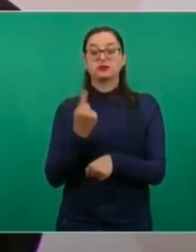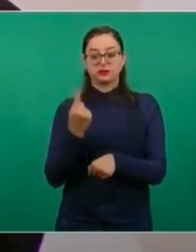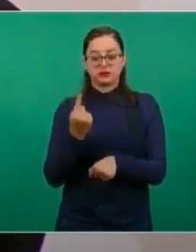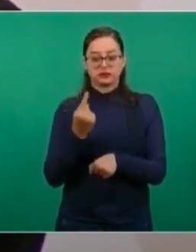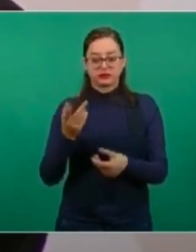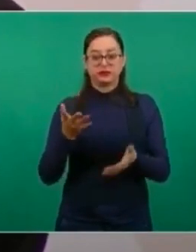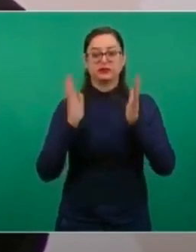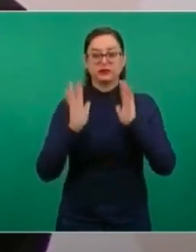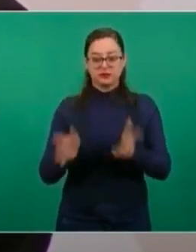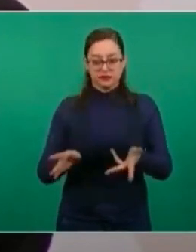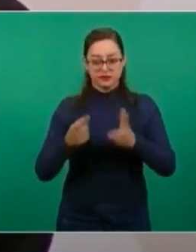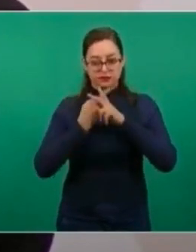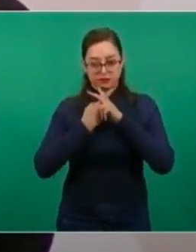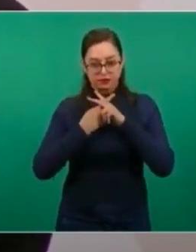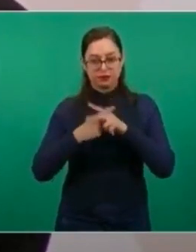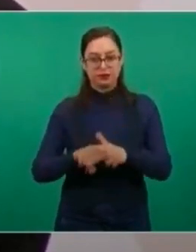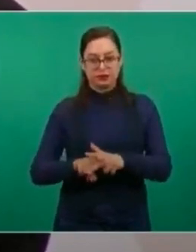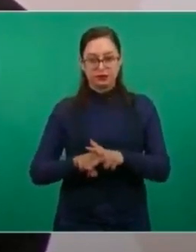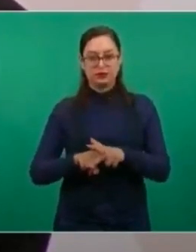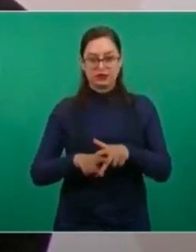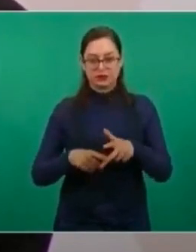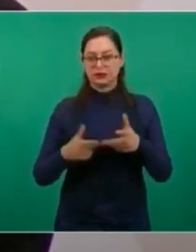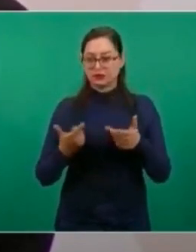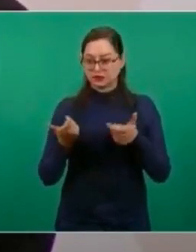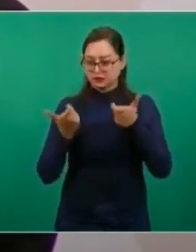creciendo de nuevo.